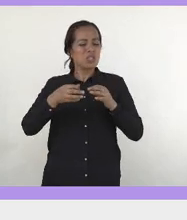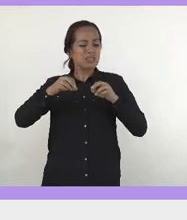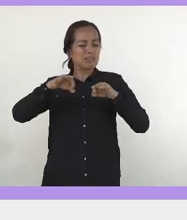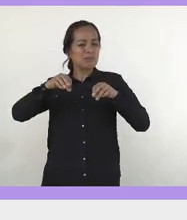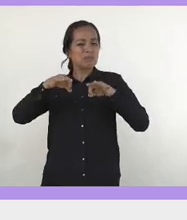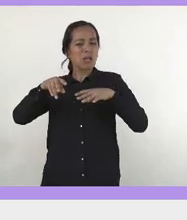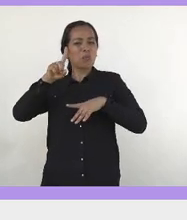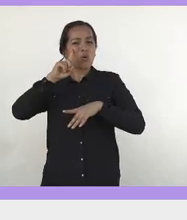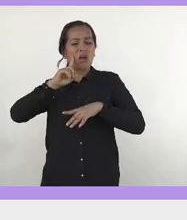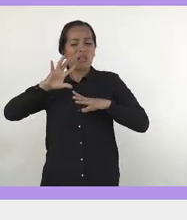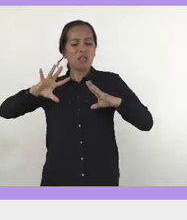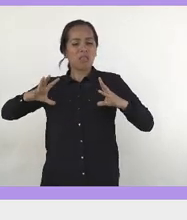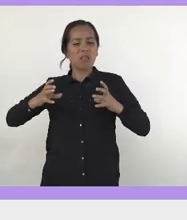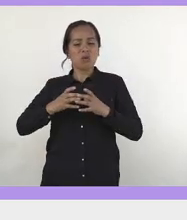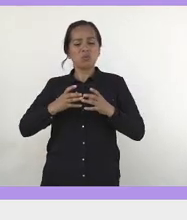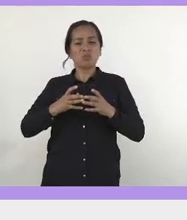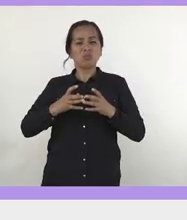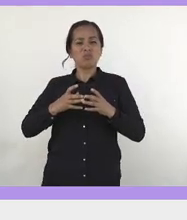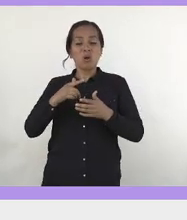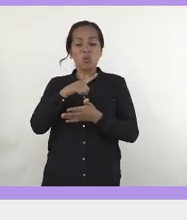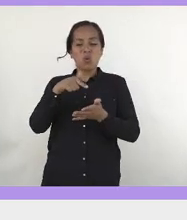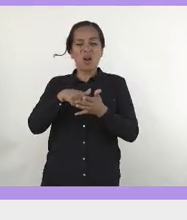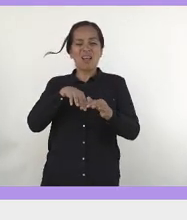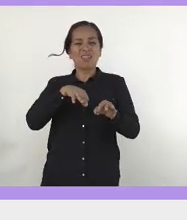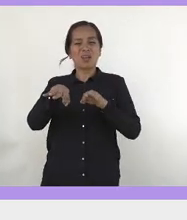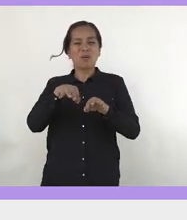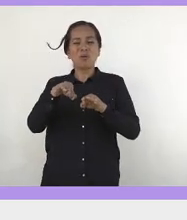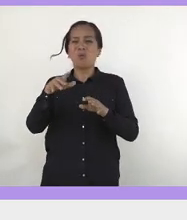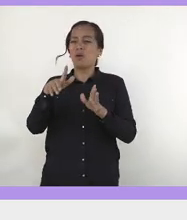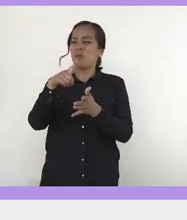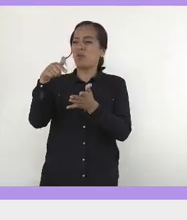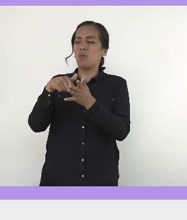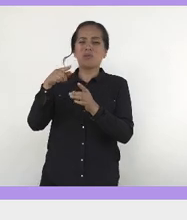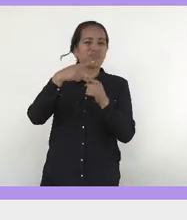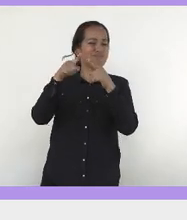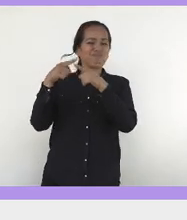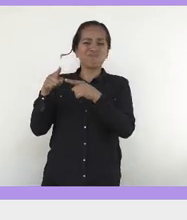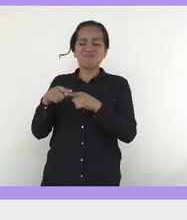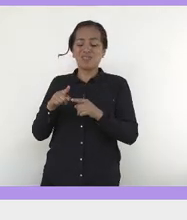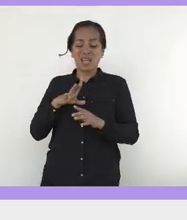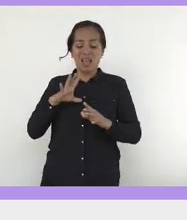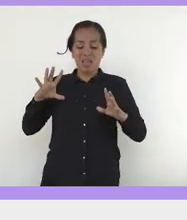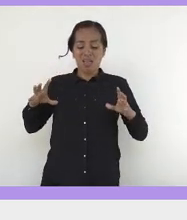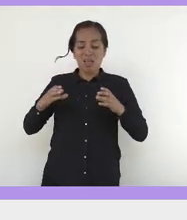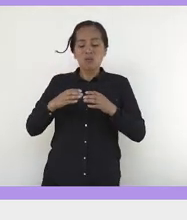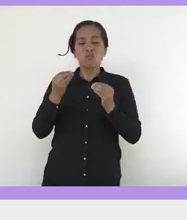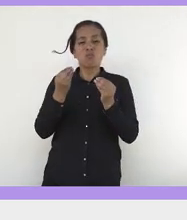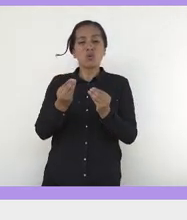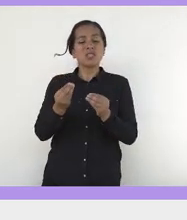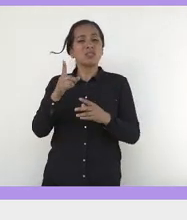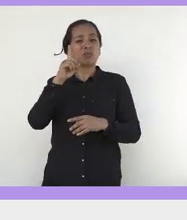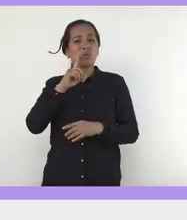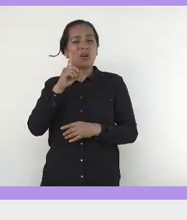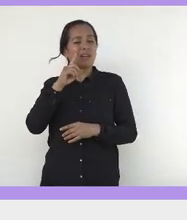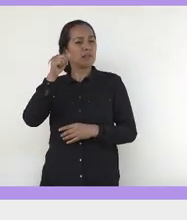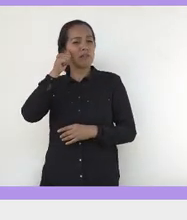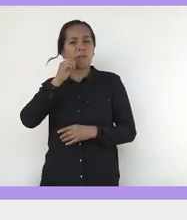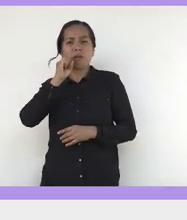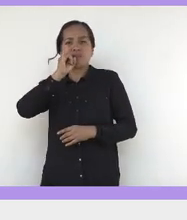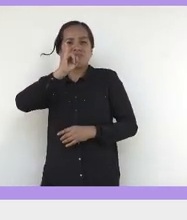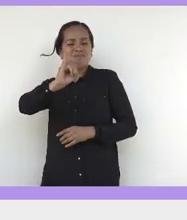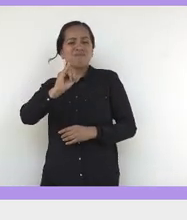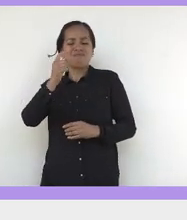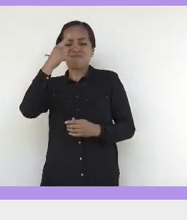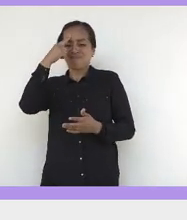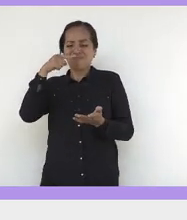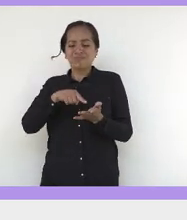haya muchas mujeres, o que en un lugar de trabajo, o que en un espacio haya muchas mujeres. Digo, yo en ese momento no le dije nada, pero lo primero que pensé, bueno,